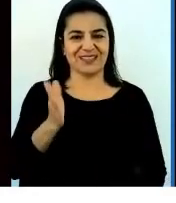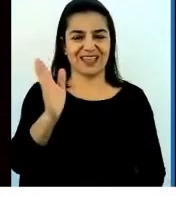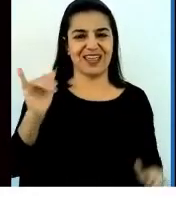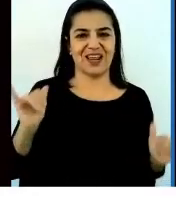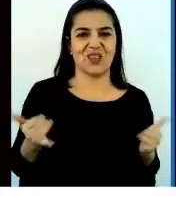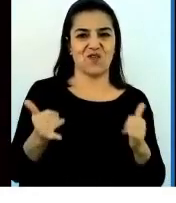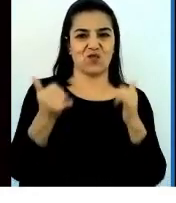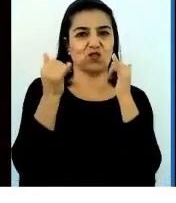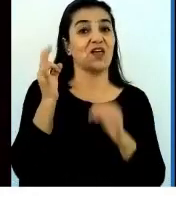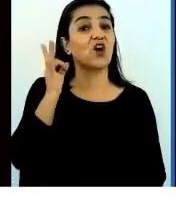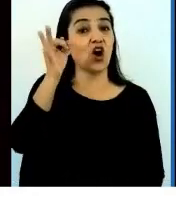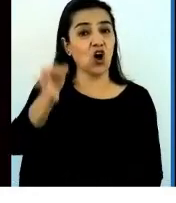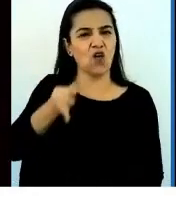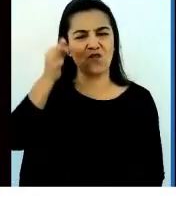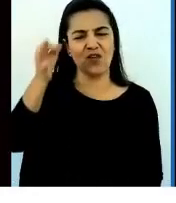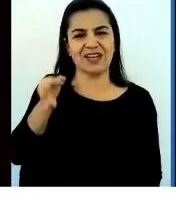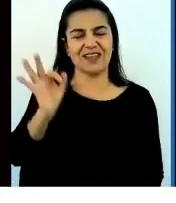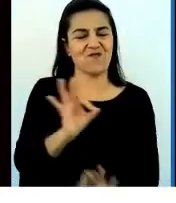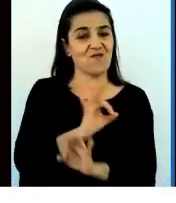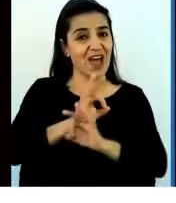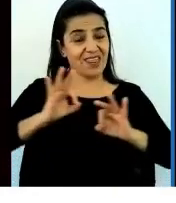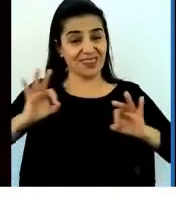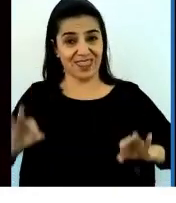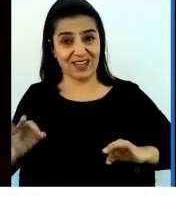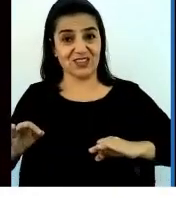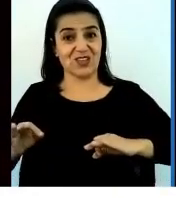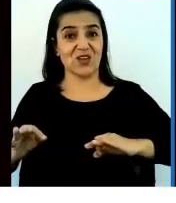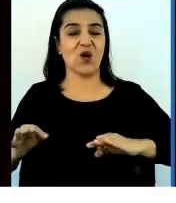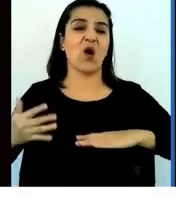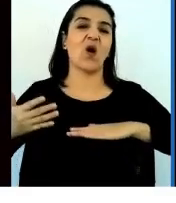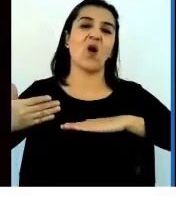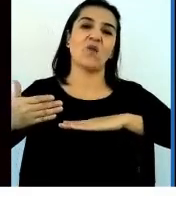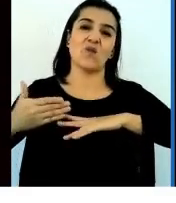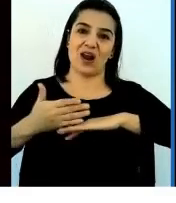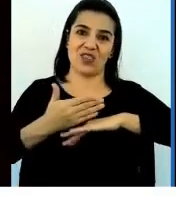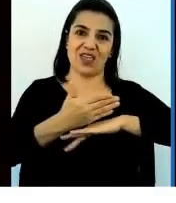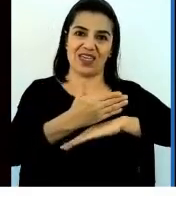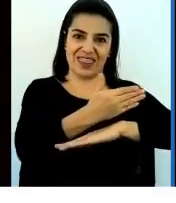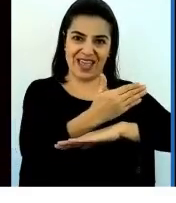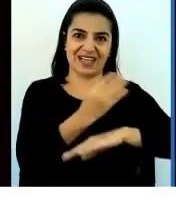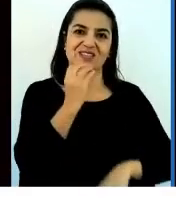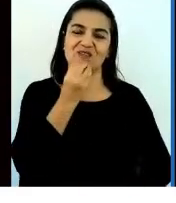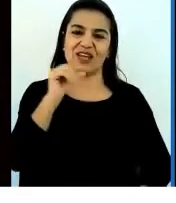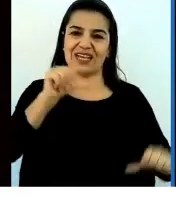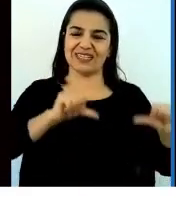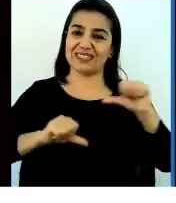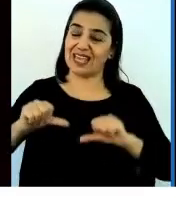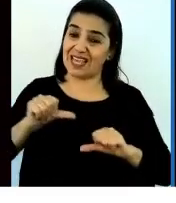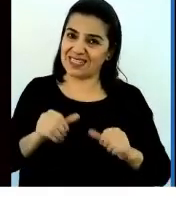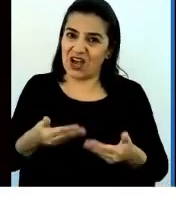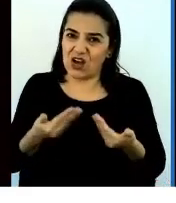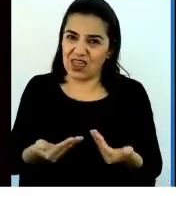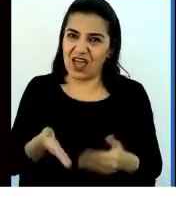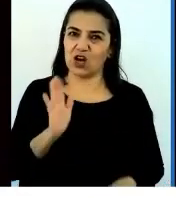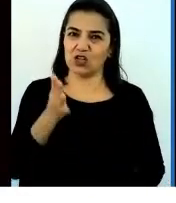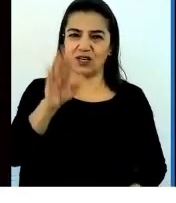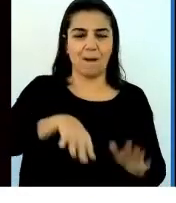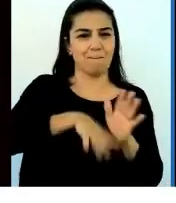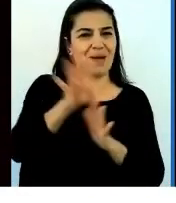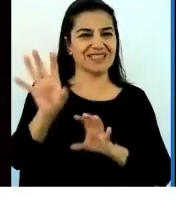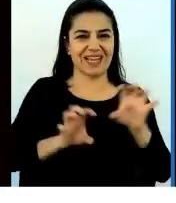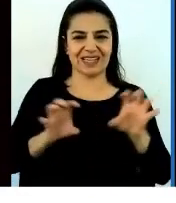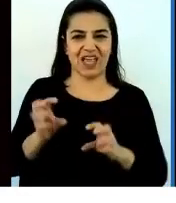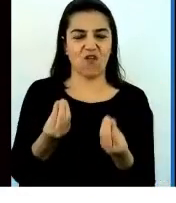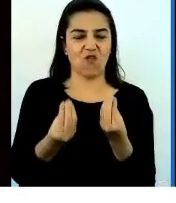de las conferencias de este fantástico Puerto Ideas Antofagasta de Ciencia, que sigue hoy día con más actividades. Que tengan un muy buen